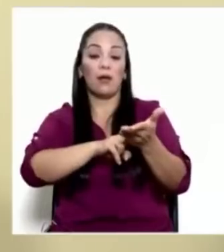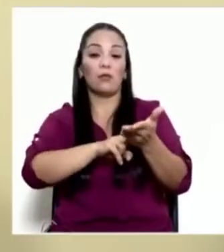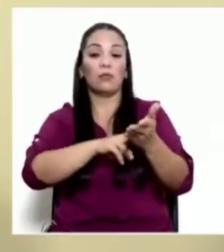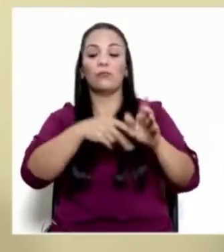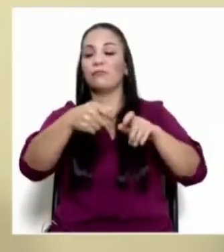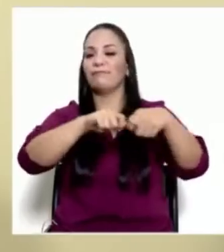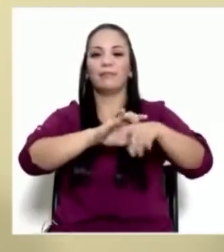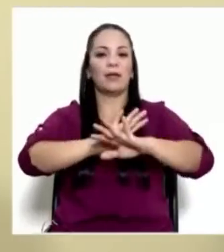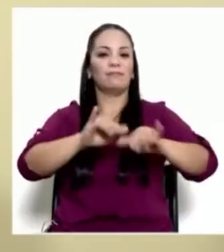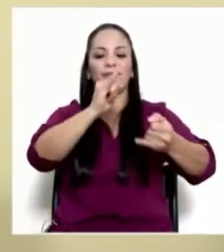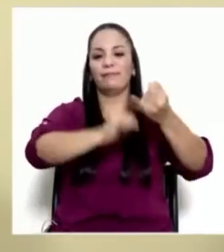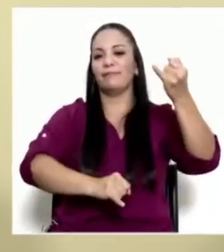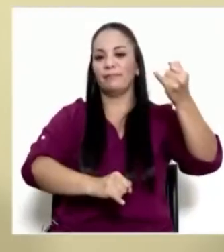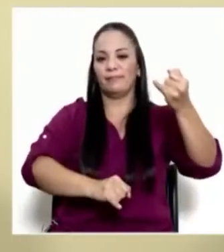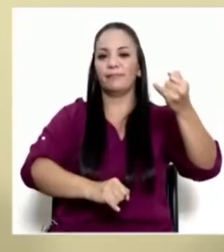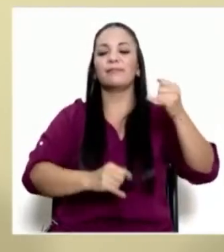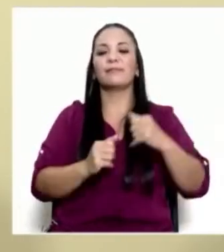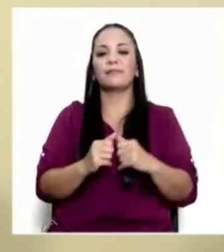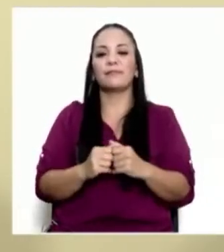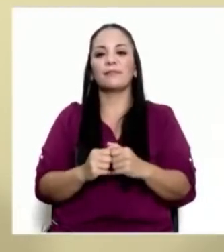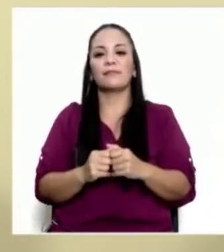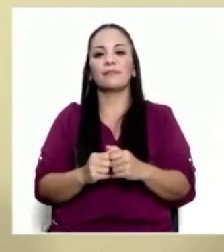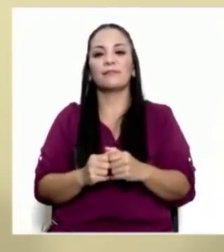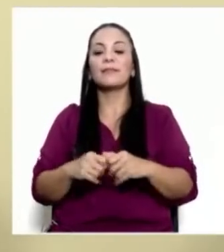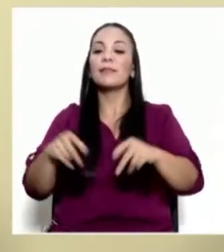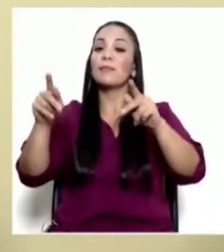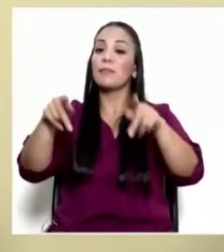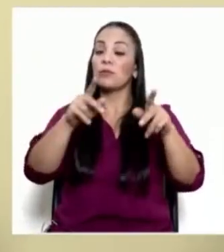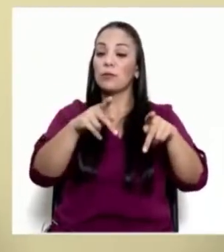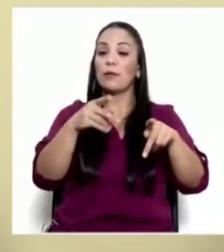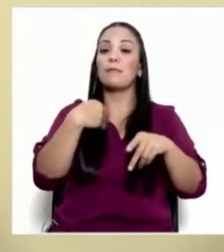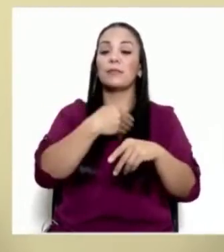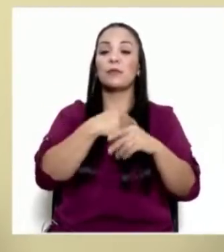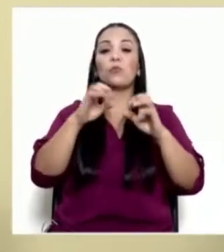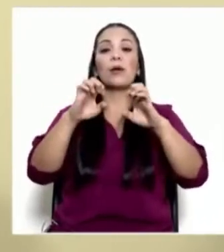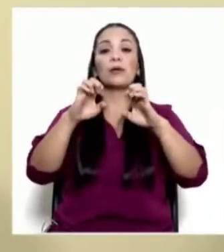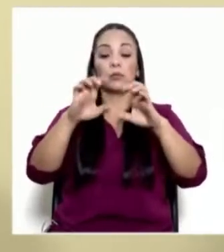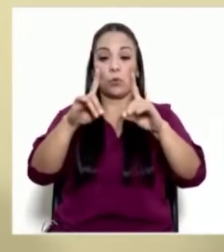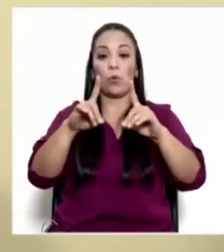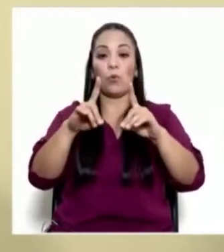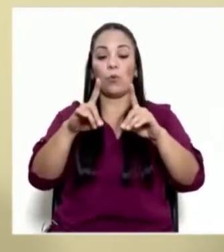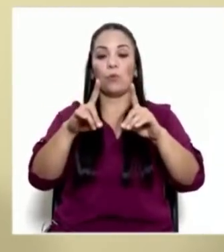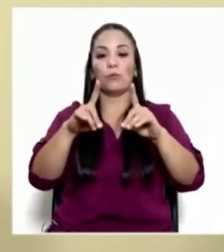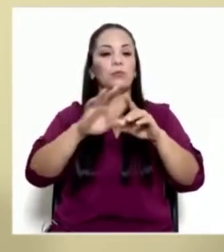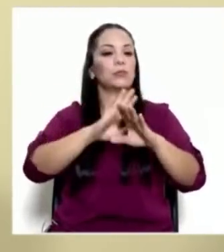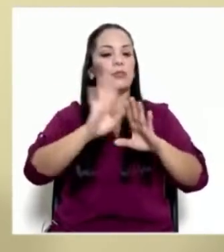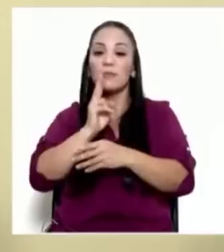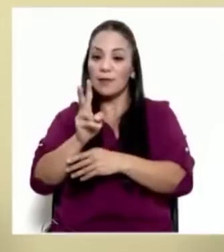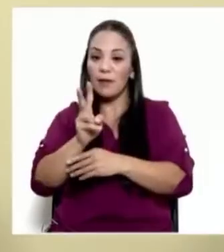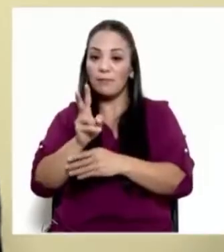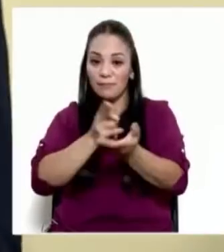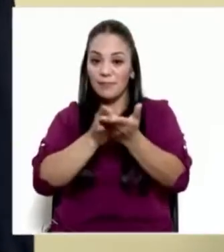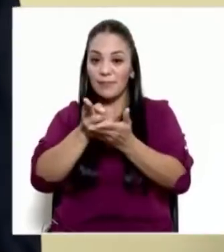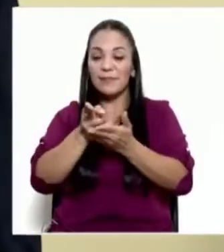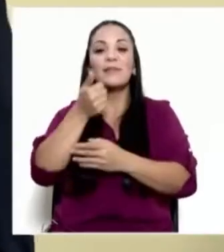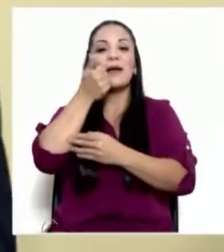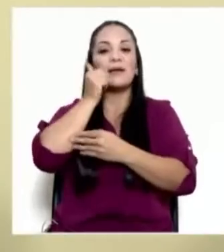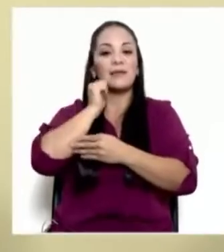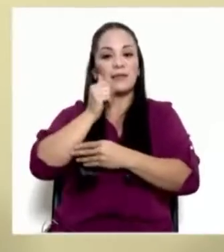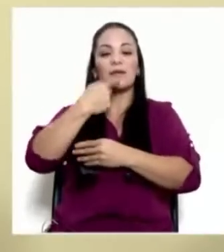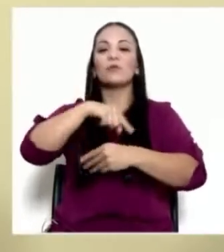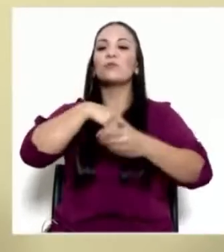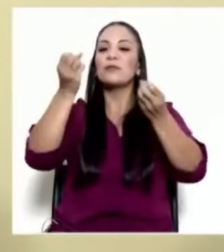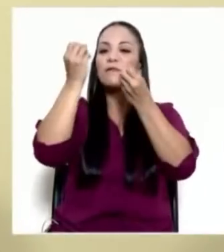rescindido y la gente del Ministerio está afuera ya de ese edificio. Ayer le